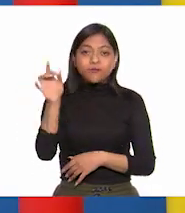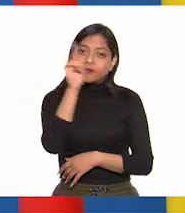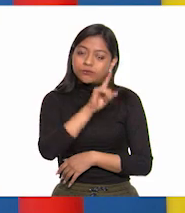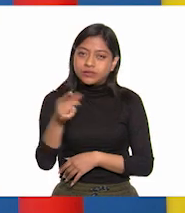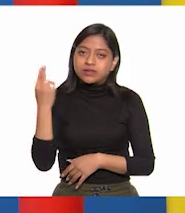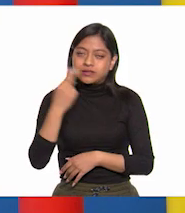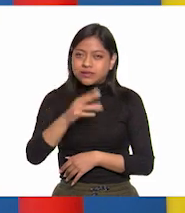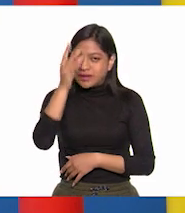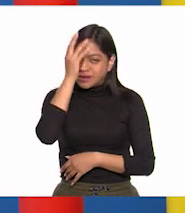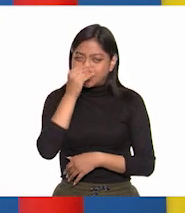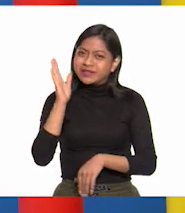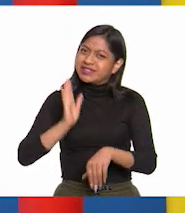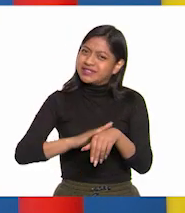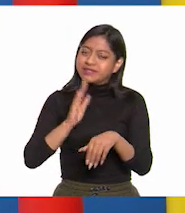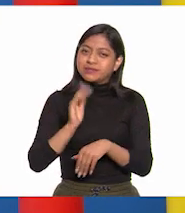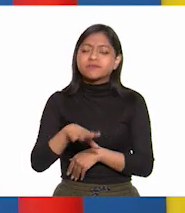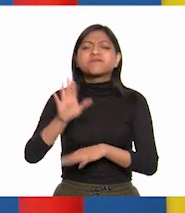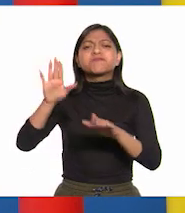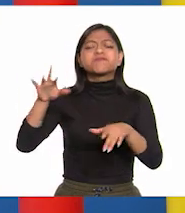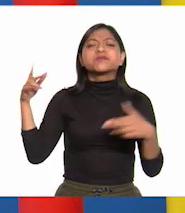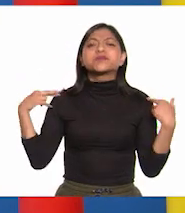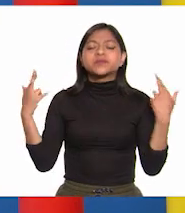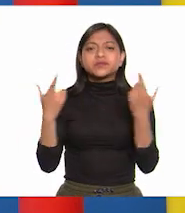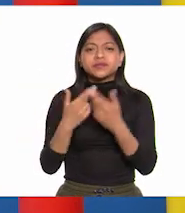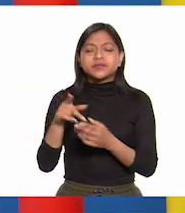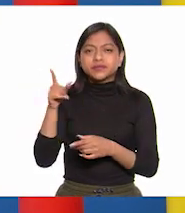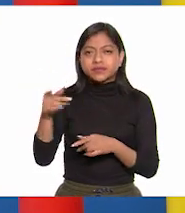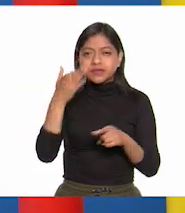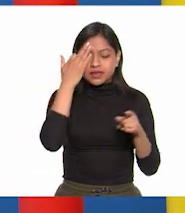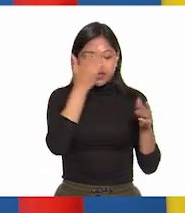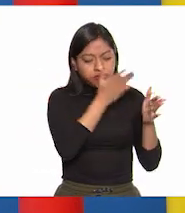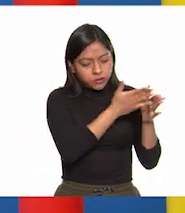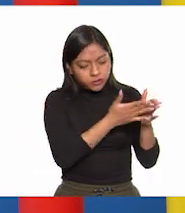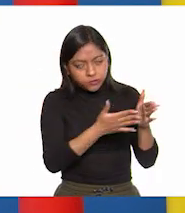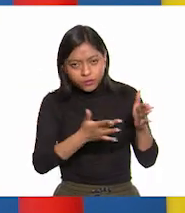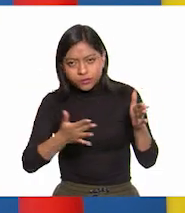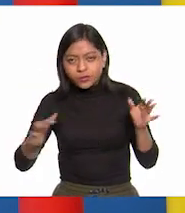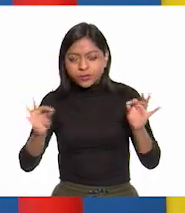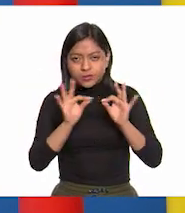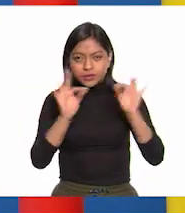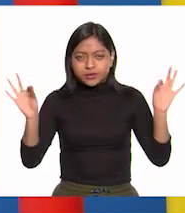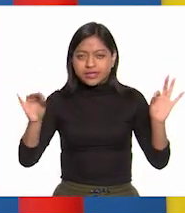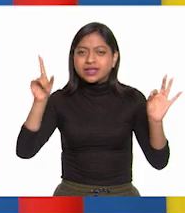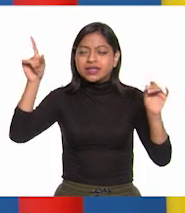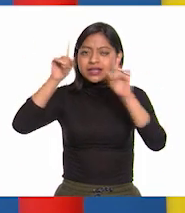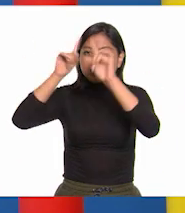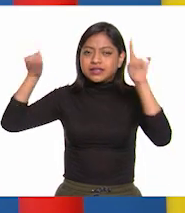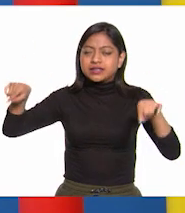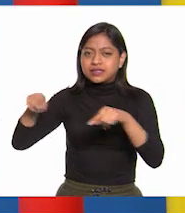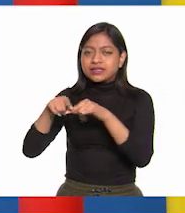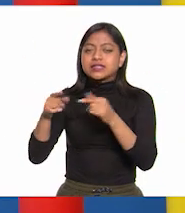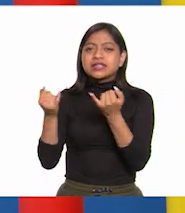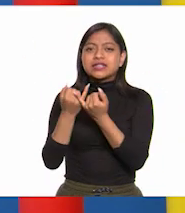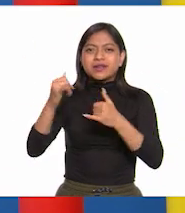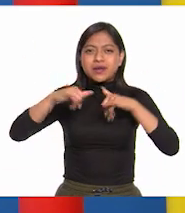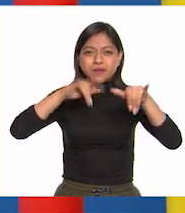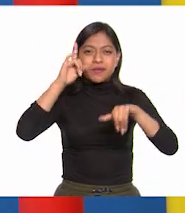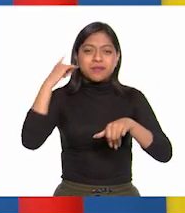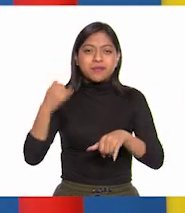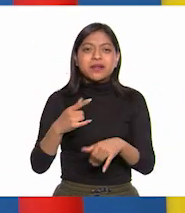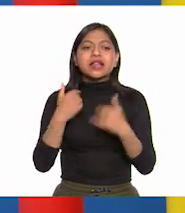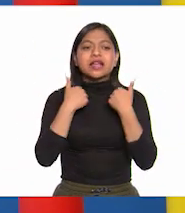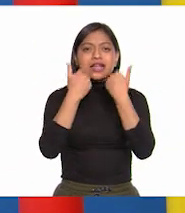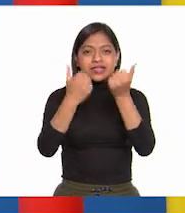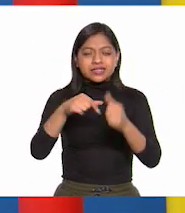pena comprender mejor. Por cierto, maestra, ¿la línea del tiempo que se encuentra en el pizarrón y el mapa será para ubicar